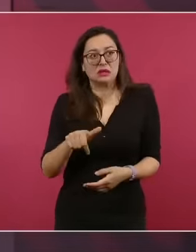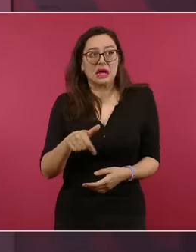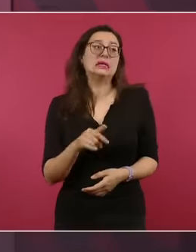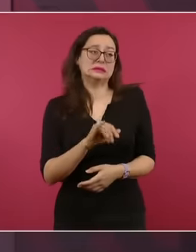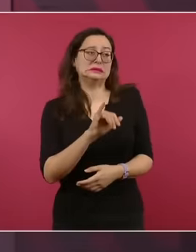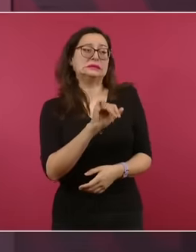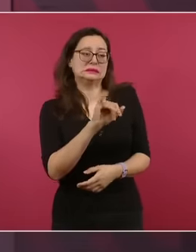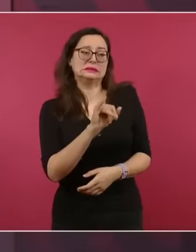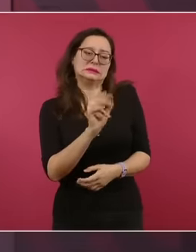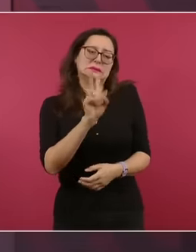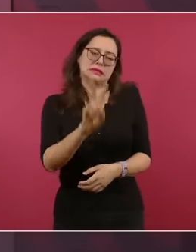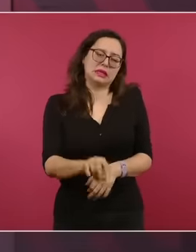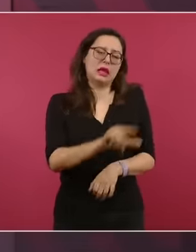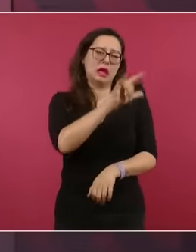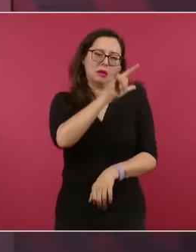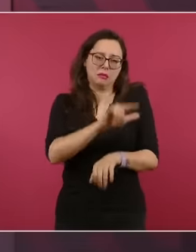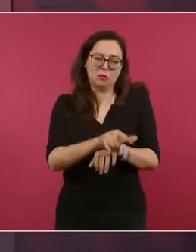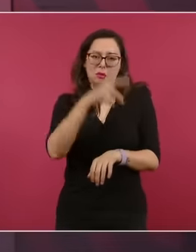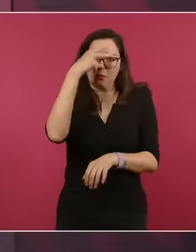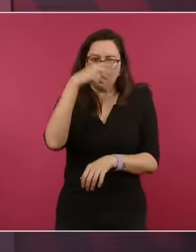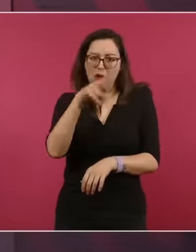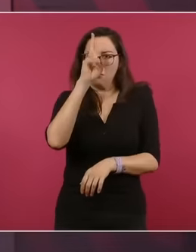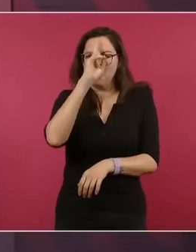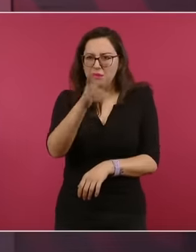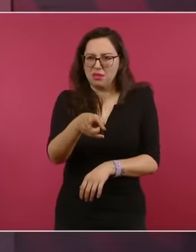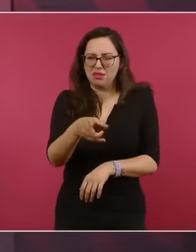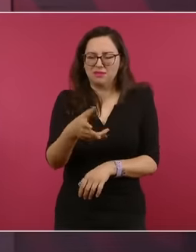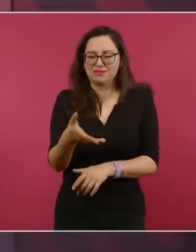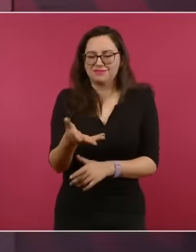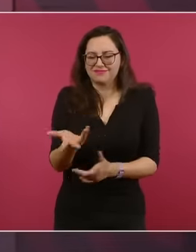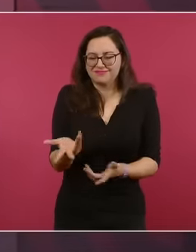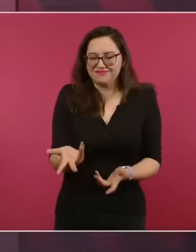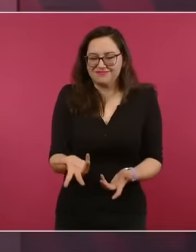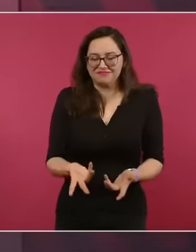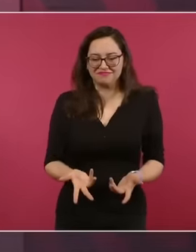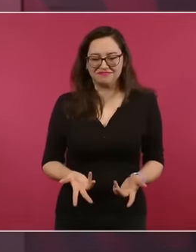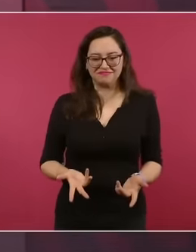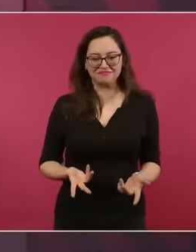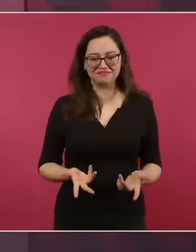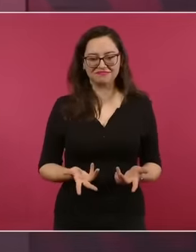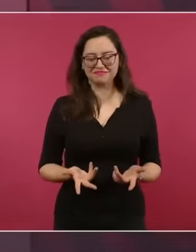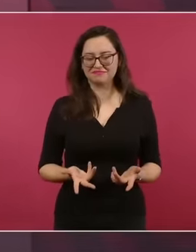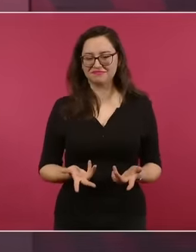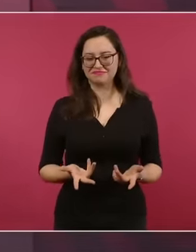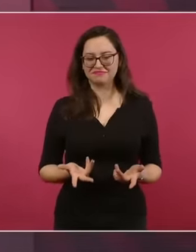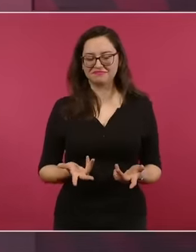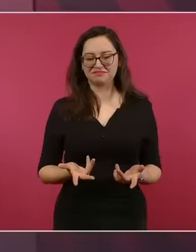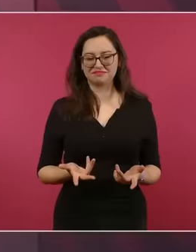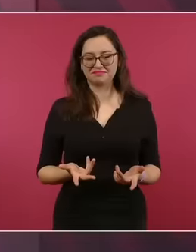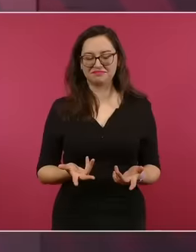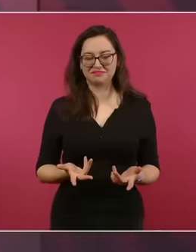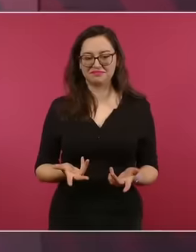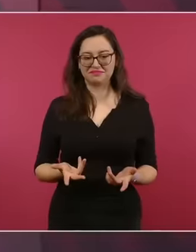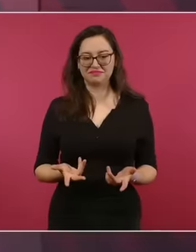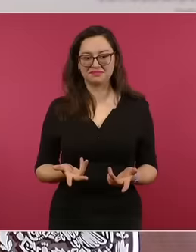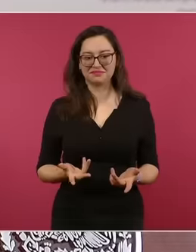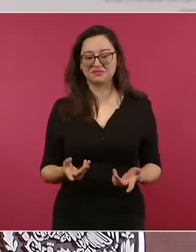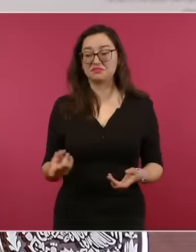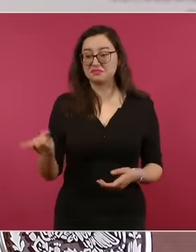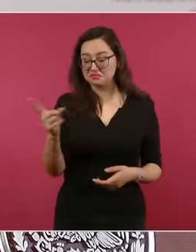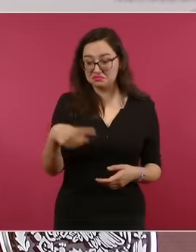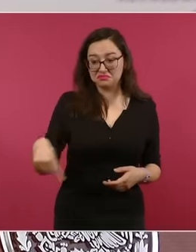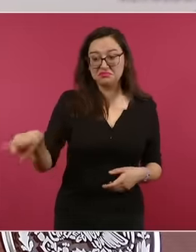y se va a cesar a los